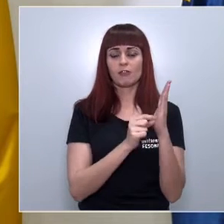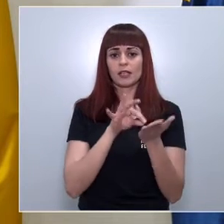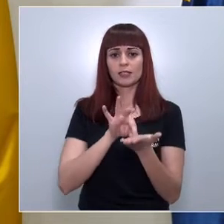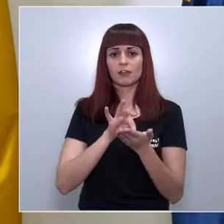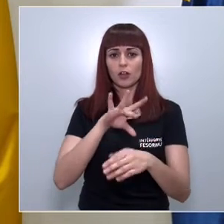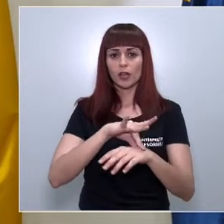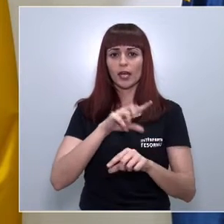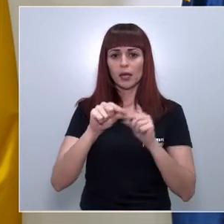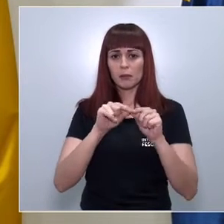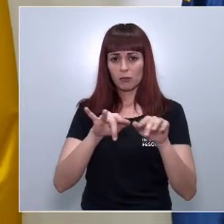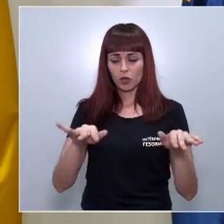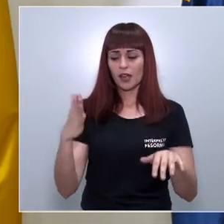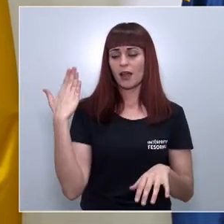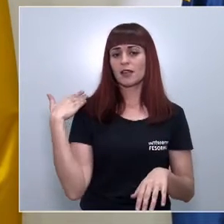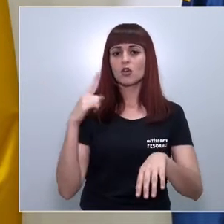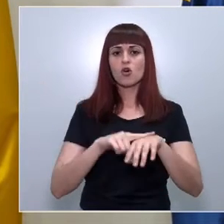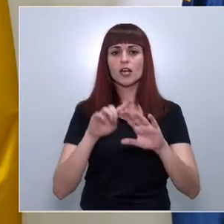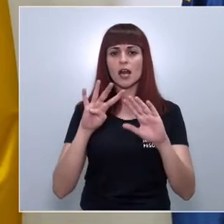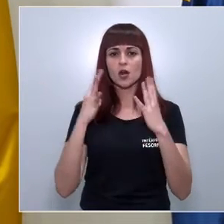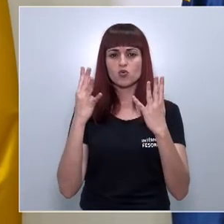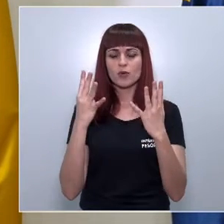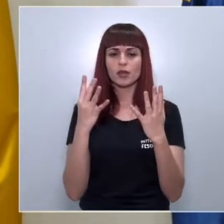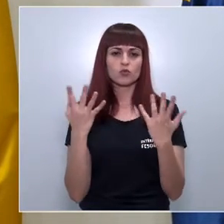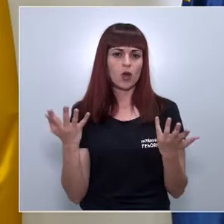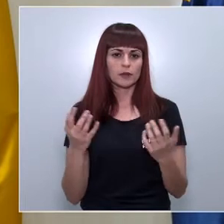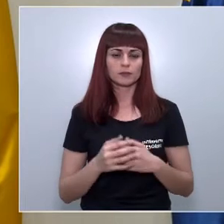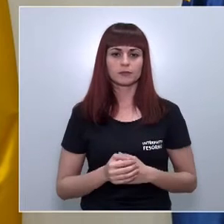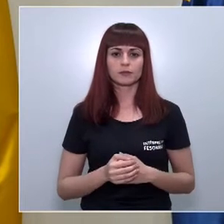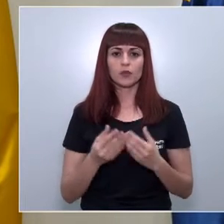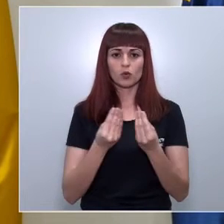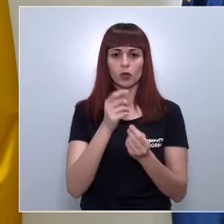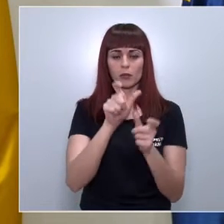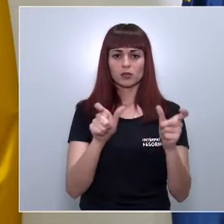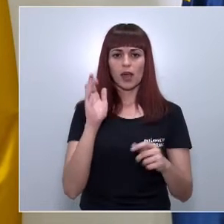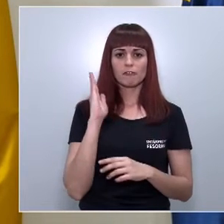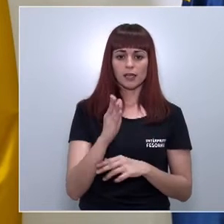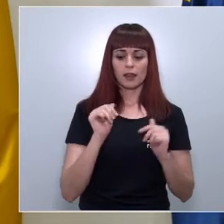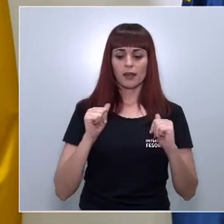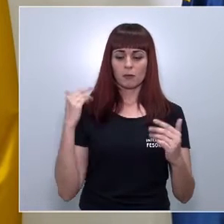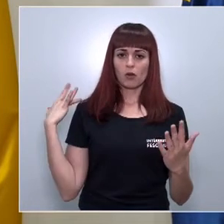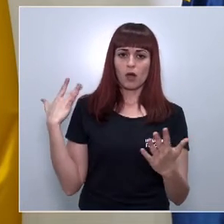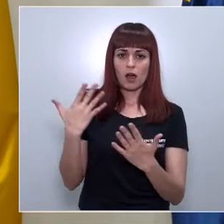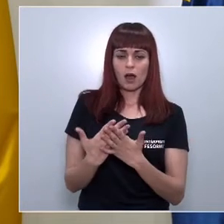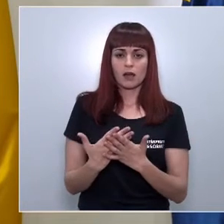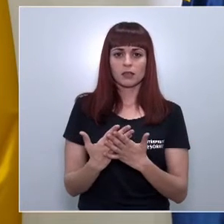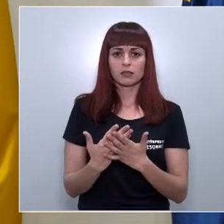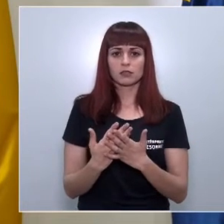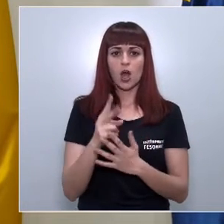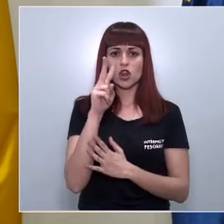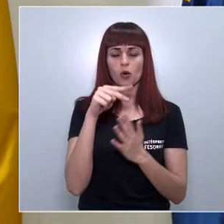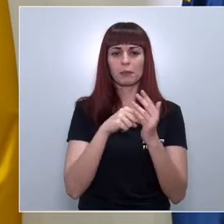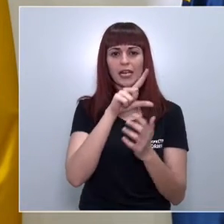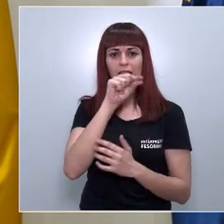servicio de epidemiología y que ayer a las 21 horas nos mostró era el siguiente. El número de afectados total desde el inicio del brote ascendía a 2